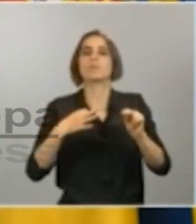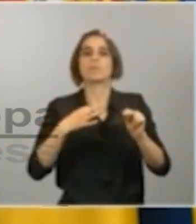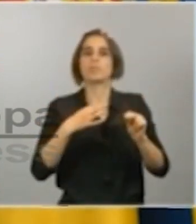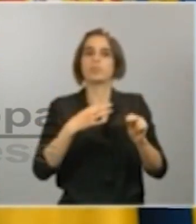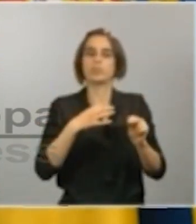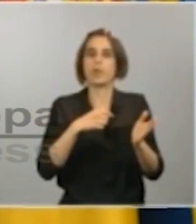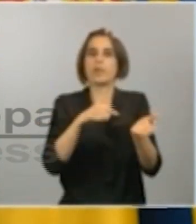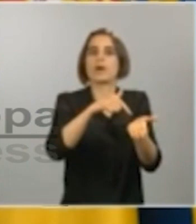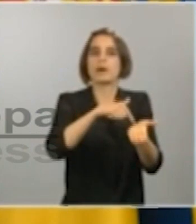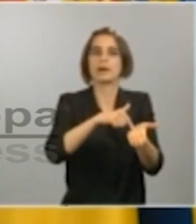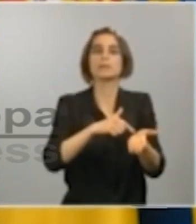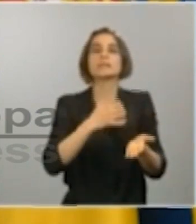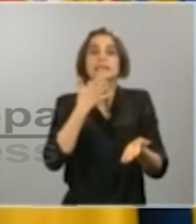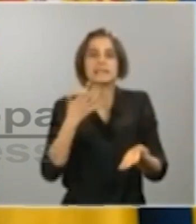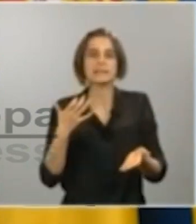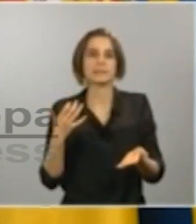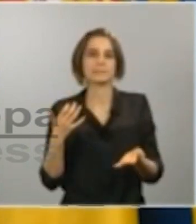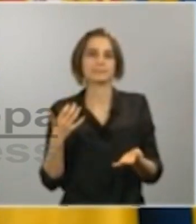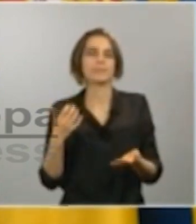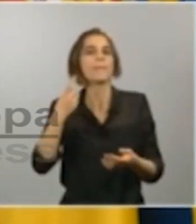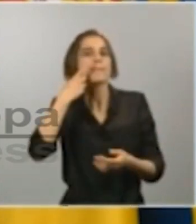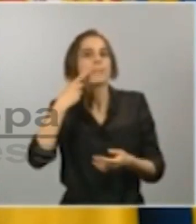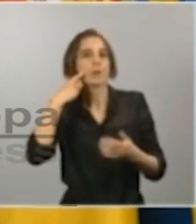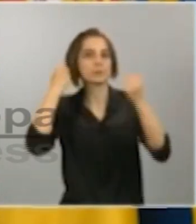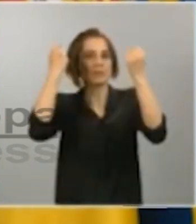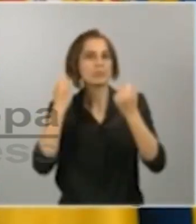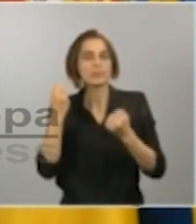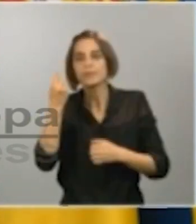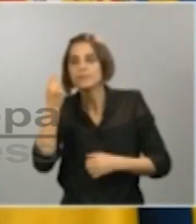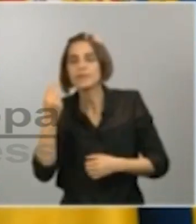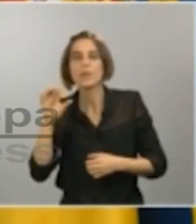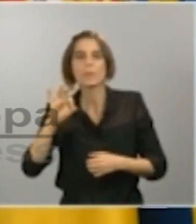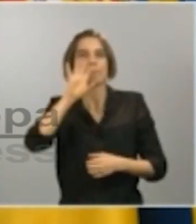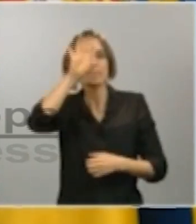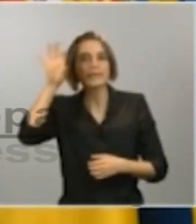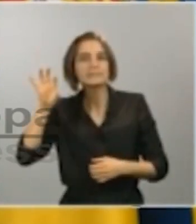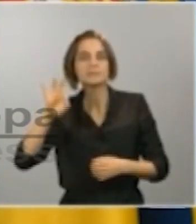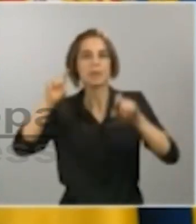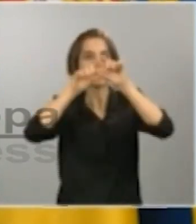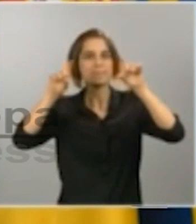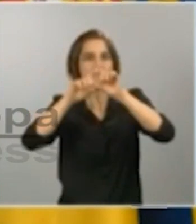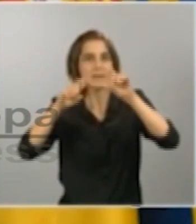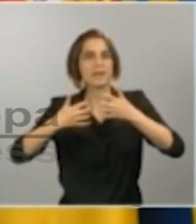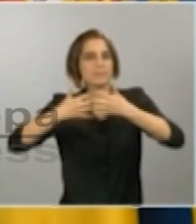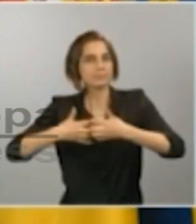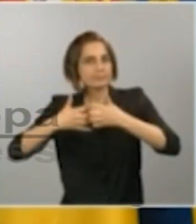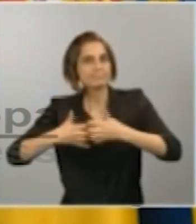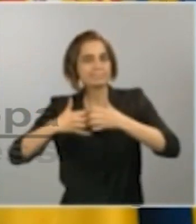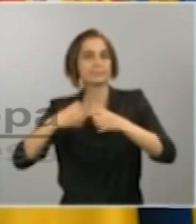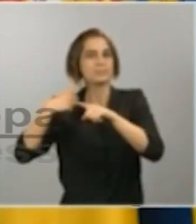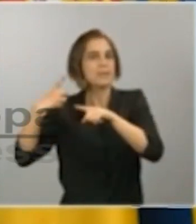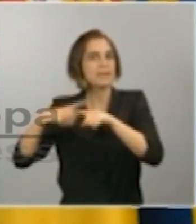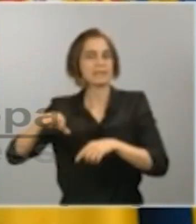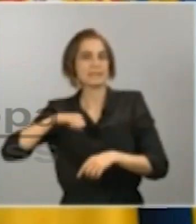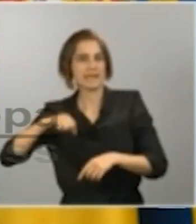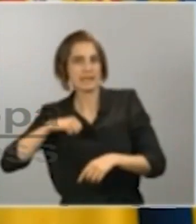financieras y los países y las empresas productoras de material sanitario y de equipamiento